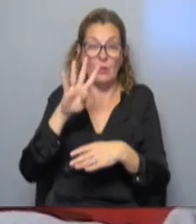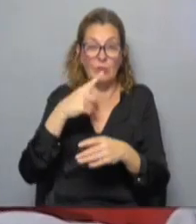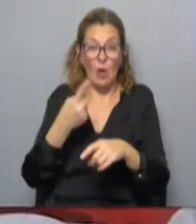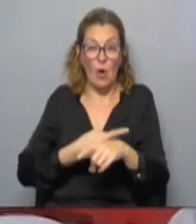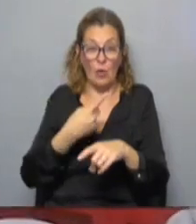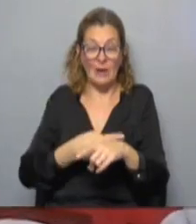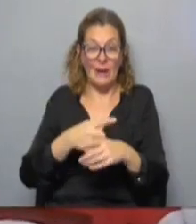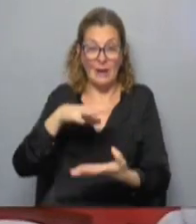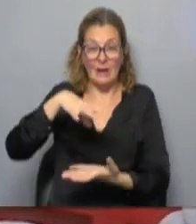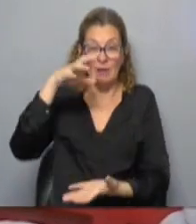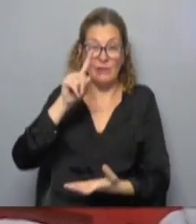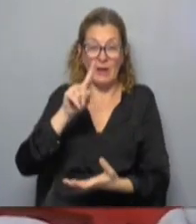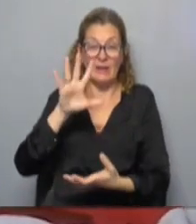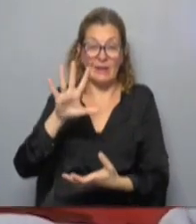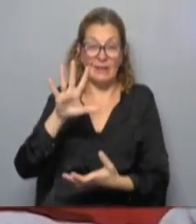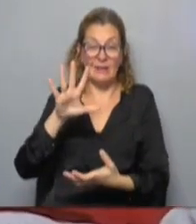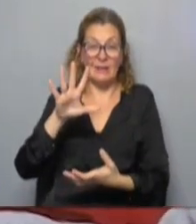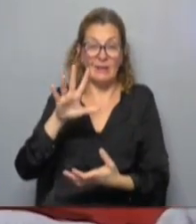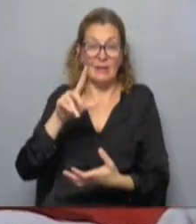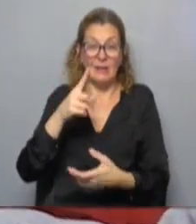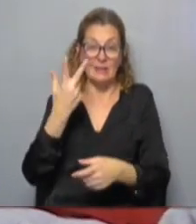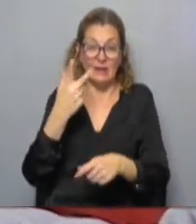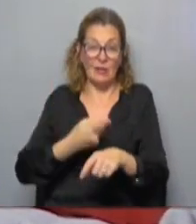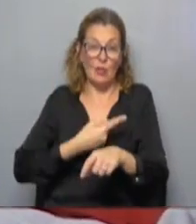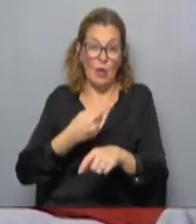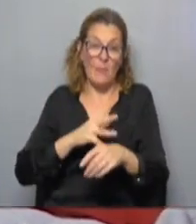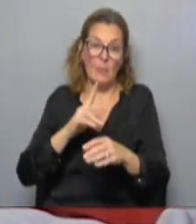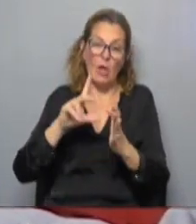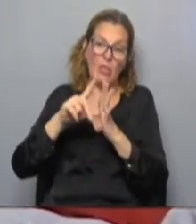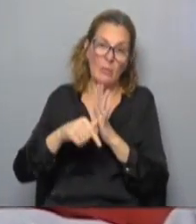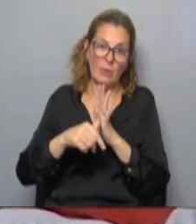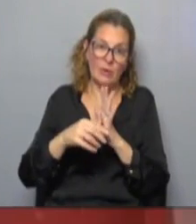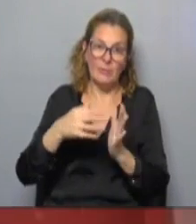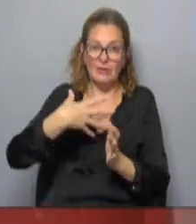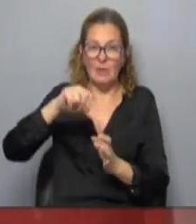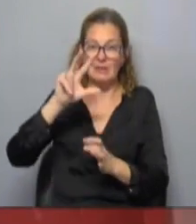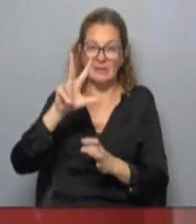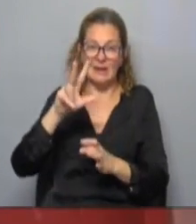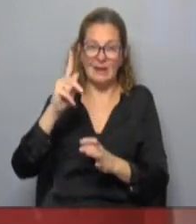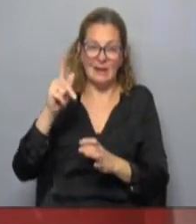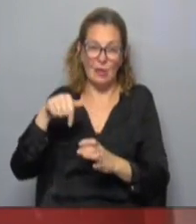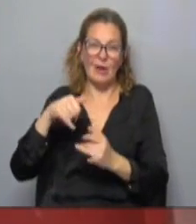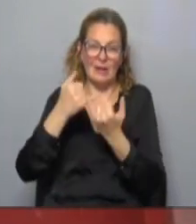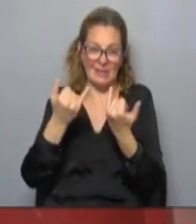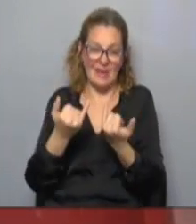para las garrafas de 13 kilos estamos dando una demora de 3 horas más o menos y para las garrafas de 3 kilos hay correr el día